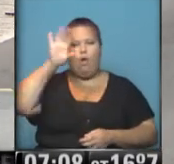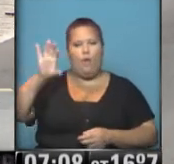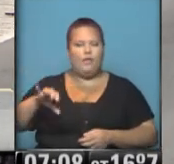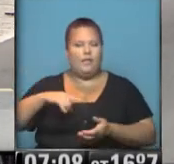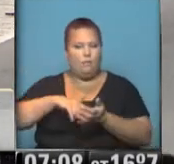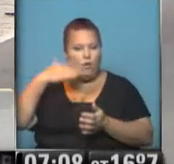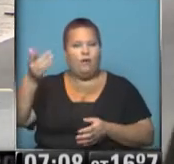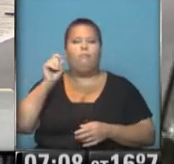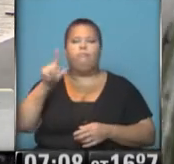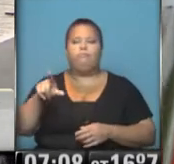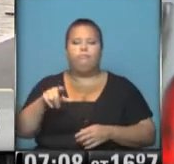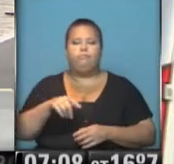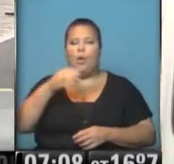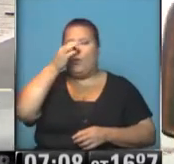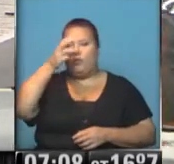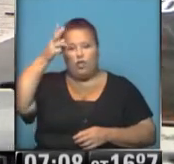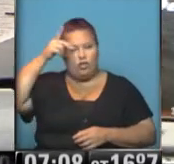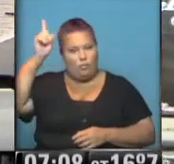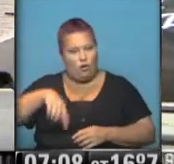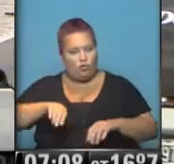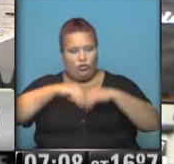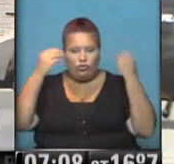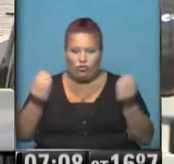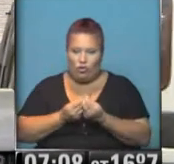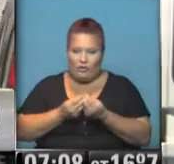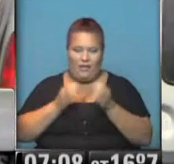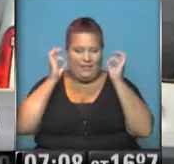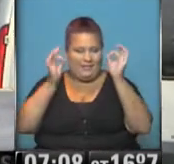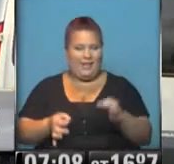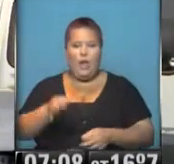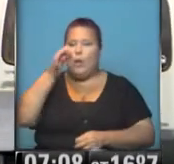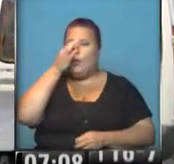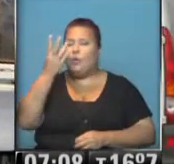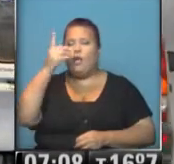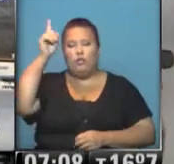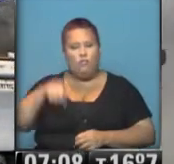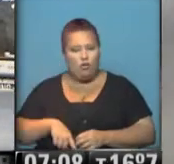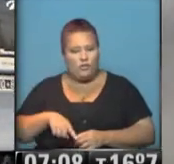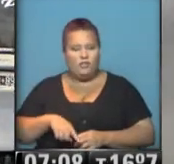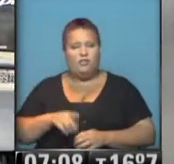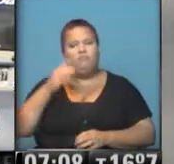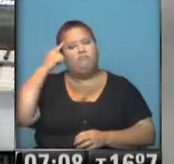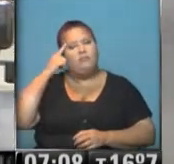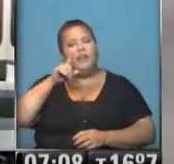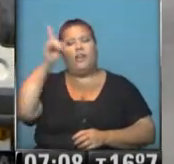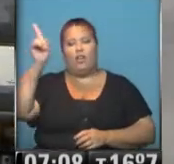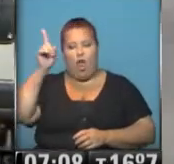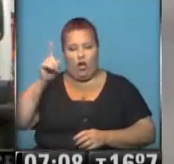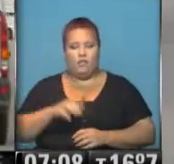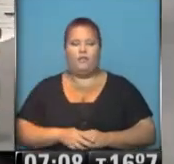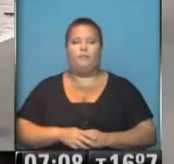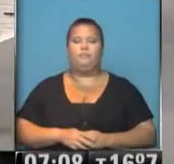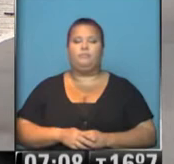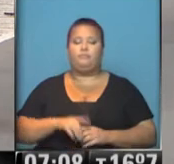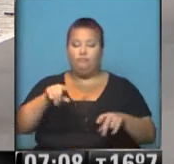Buenos Aires le corresponderá el 28% de total de los arribos y un 24% eligió el litoral. Con estos